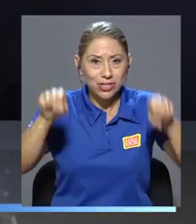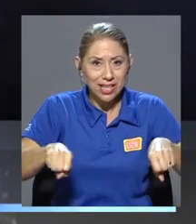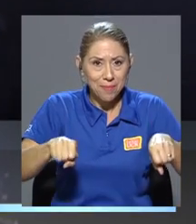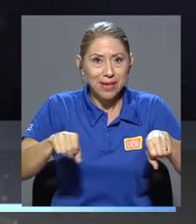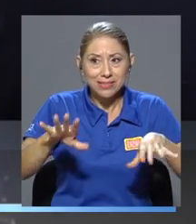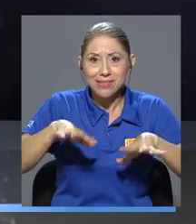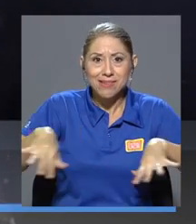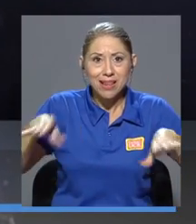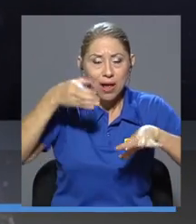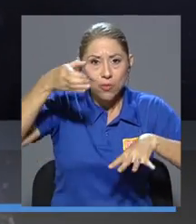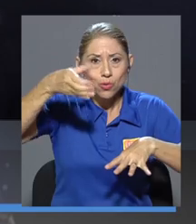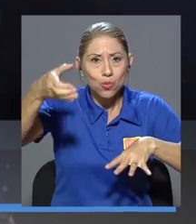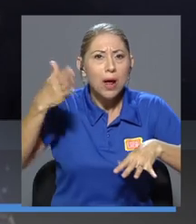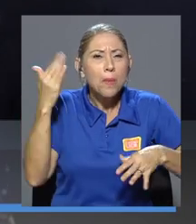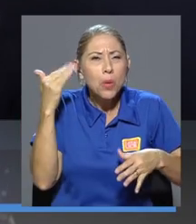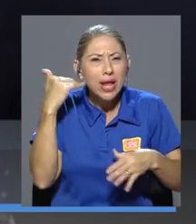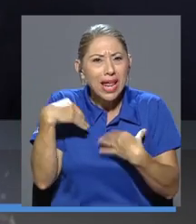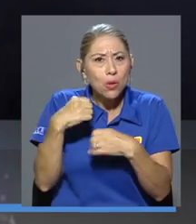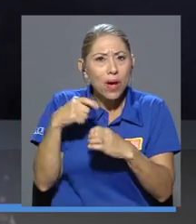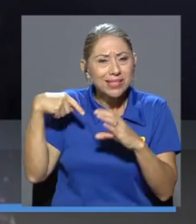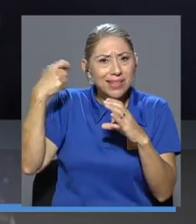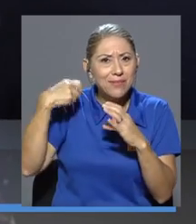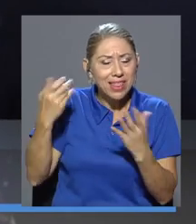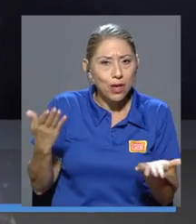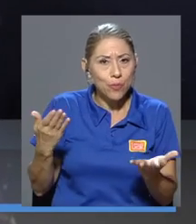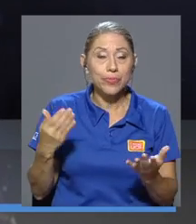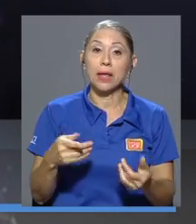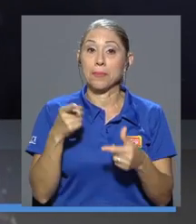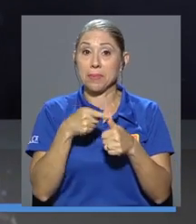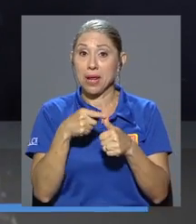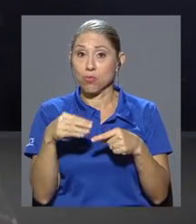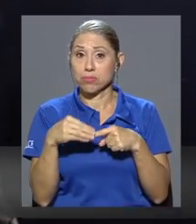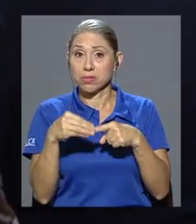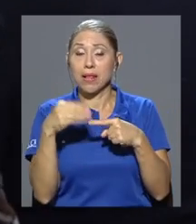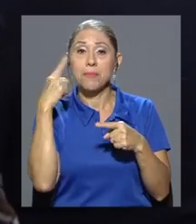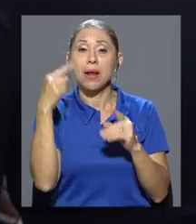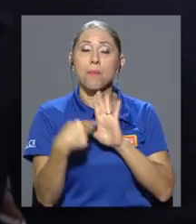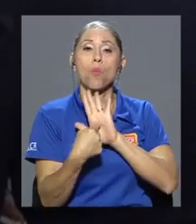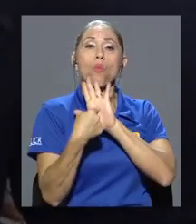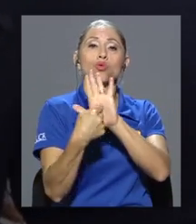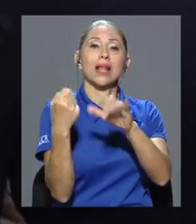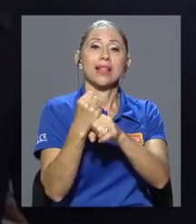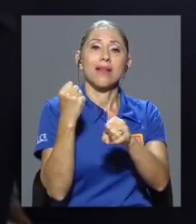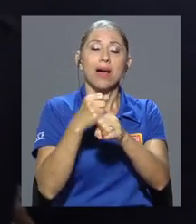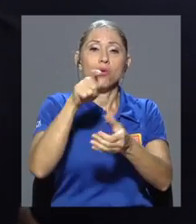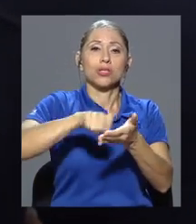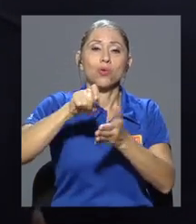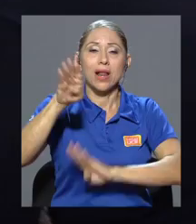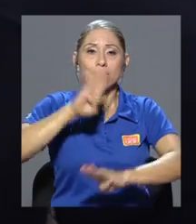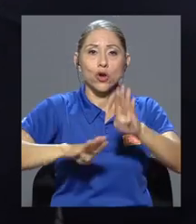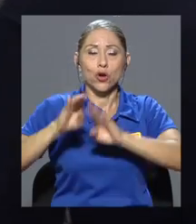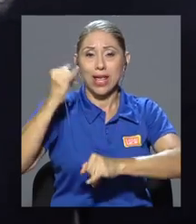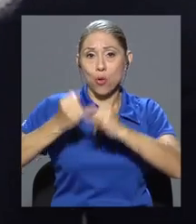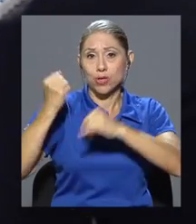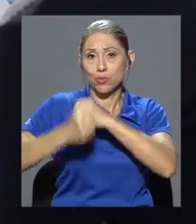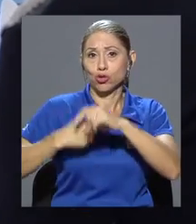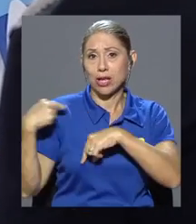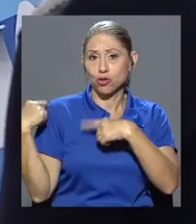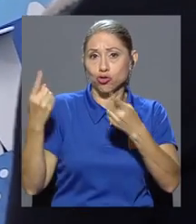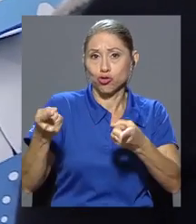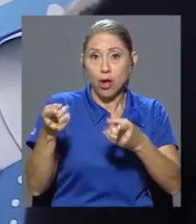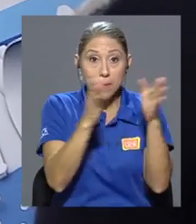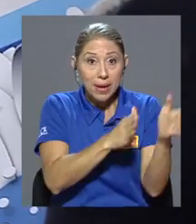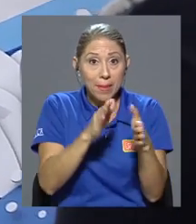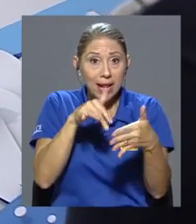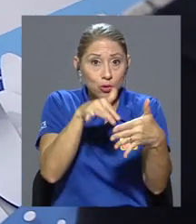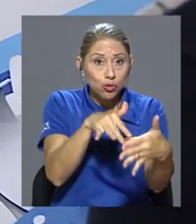documental? Bueno, principalmente para mostrar el trabajo que viene realizando la Escuela de Biología en los últimos años, no solo en la formación de estudiantes,